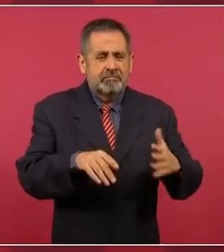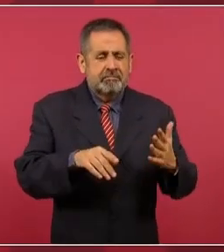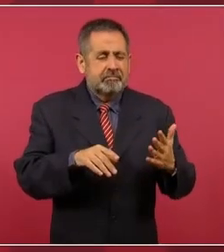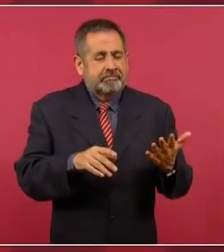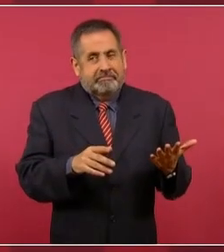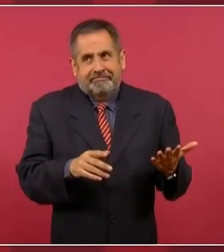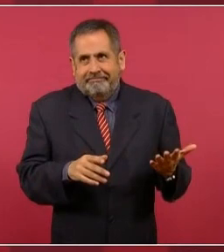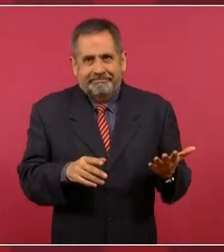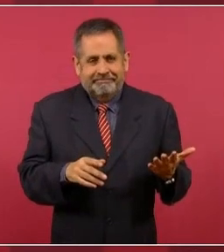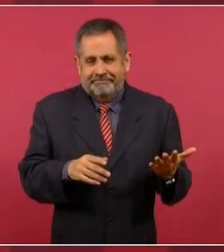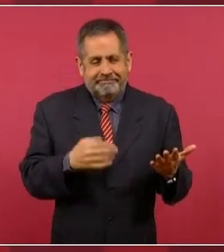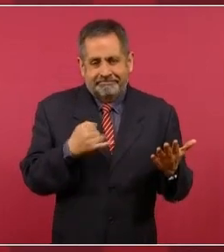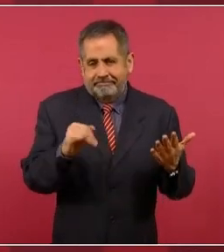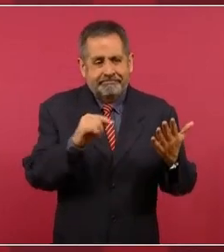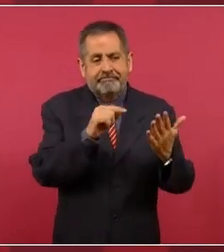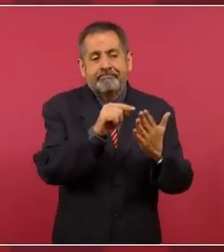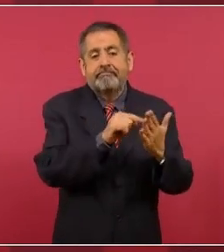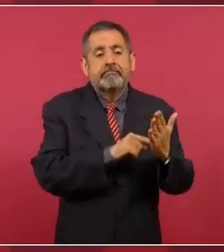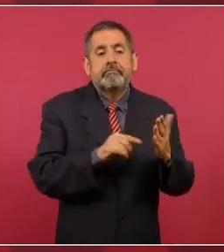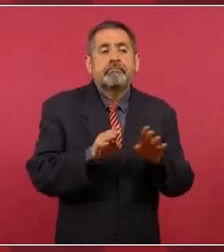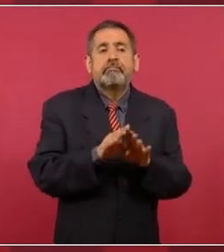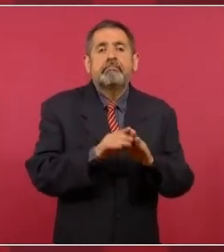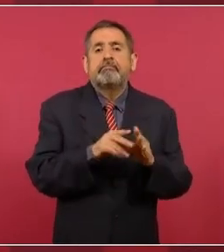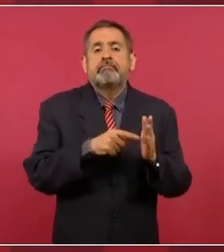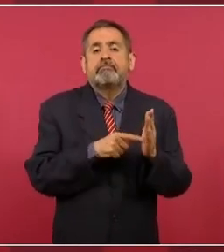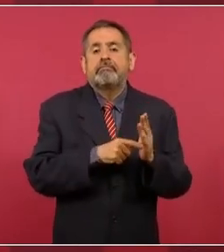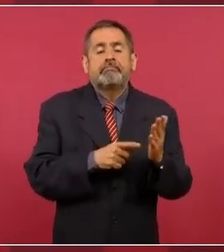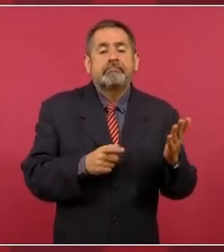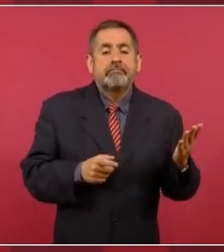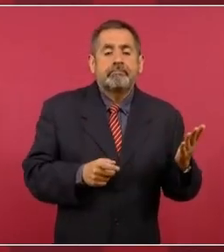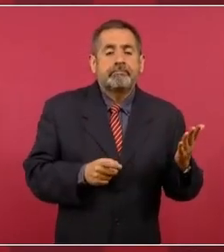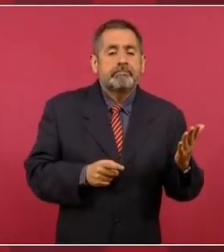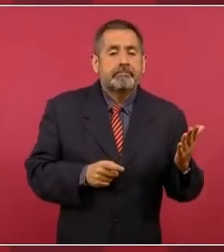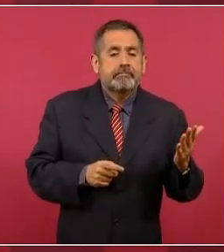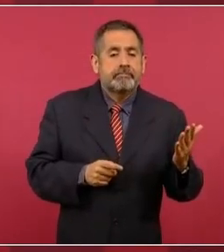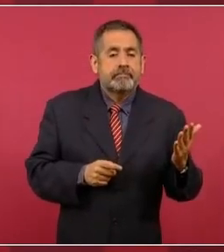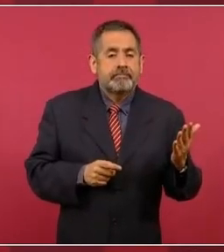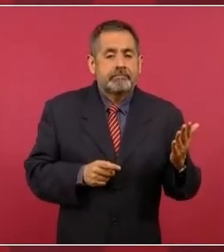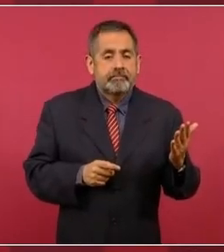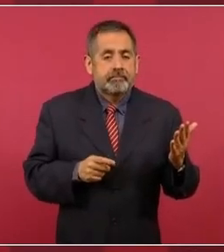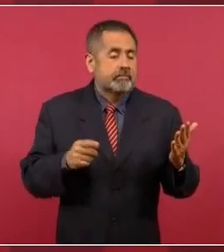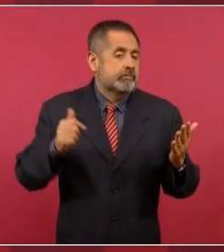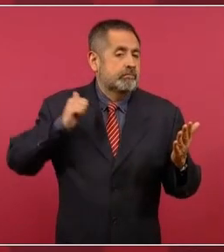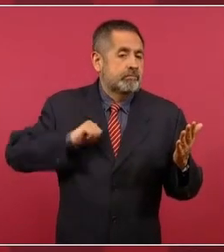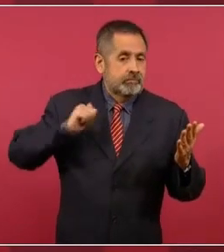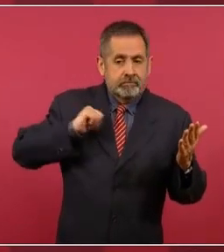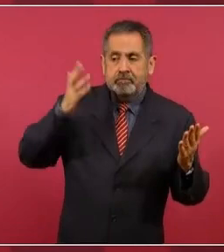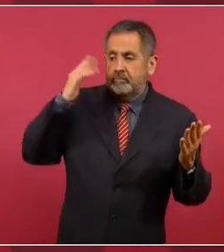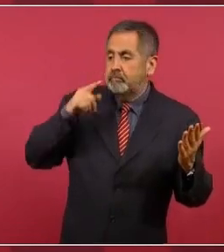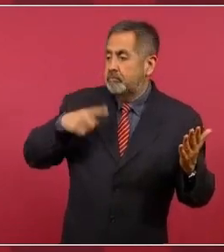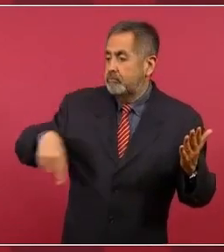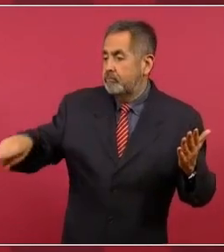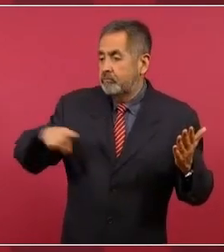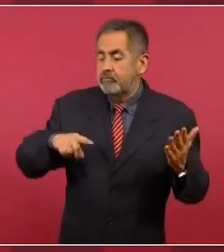vendieron los bancos,